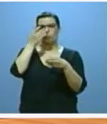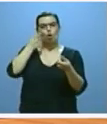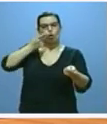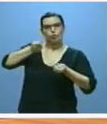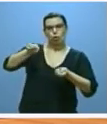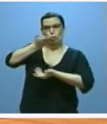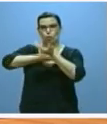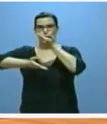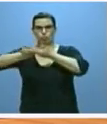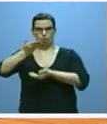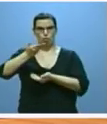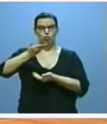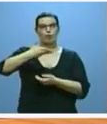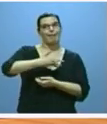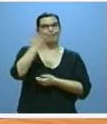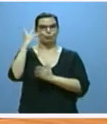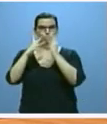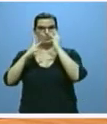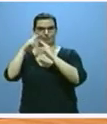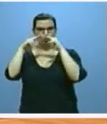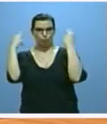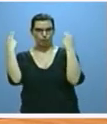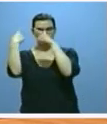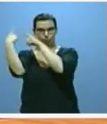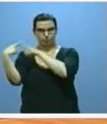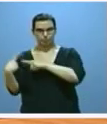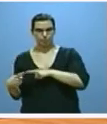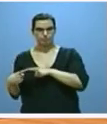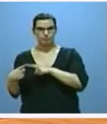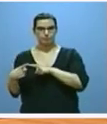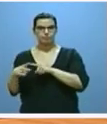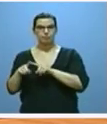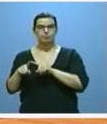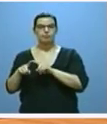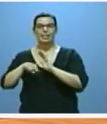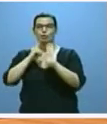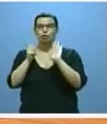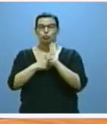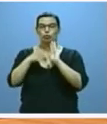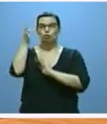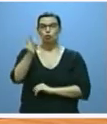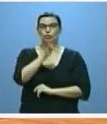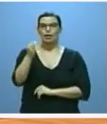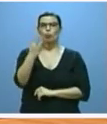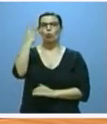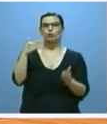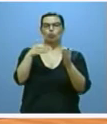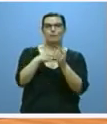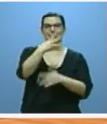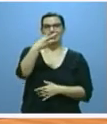cooperación con el resto de administraciones públicas integrado por un total de 4.350